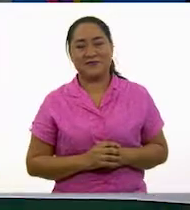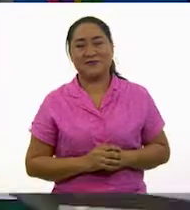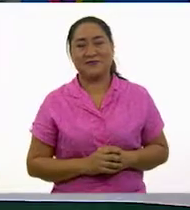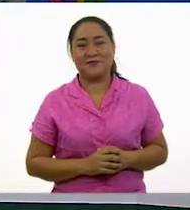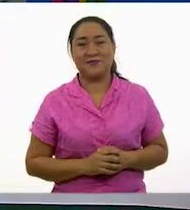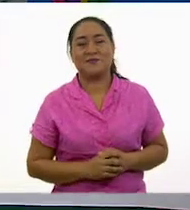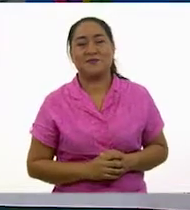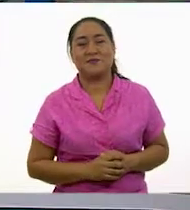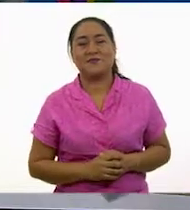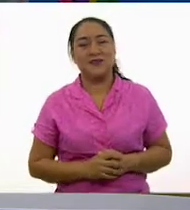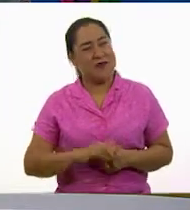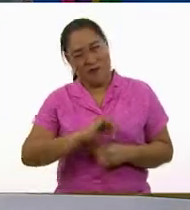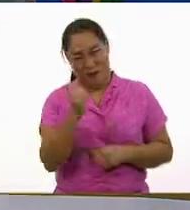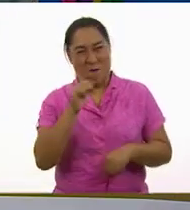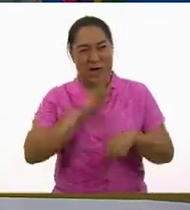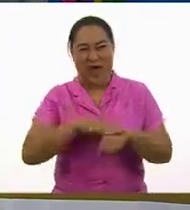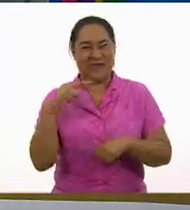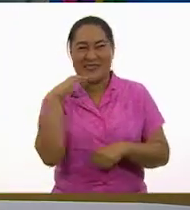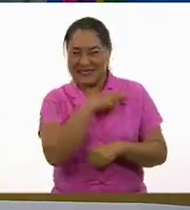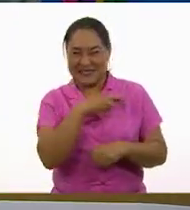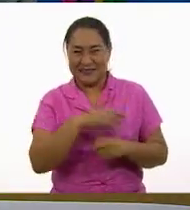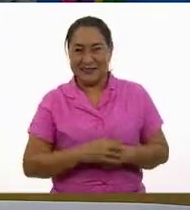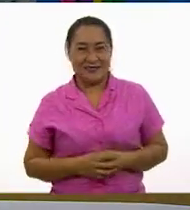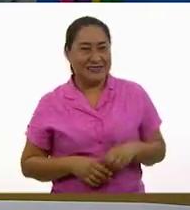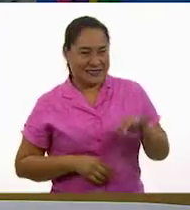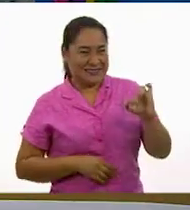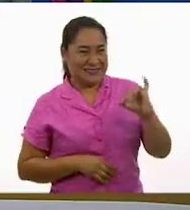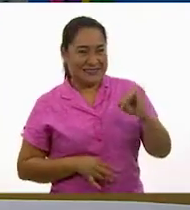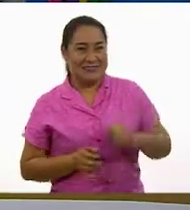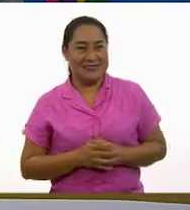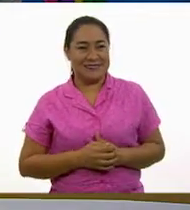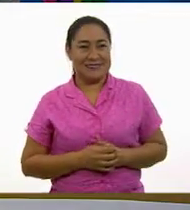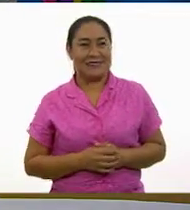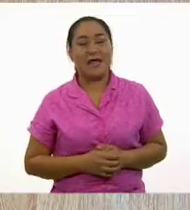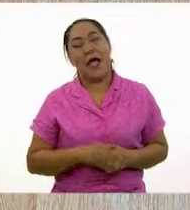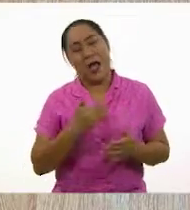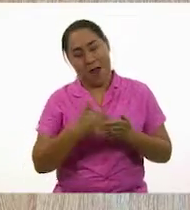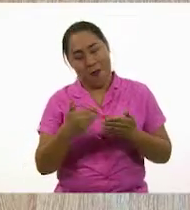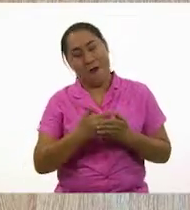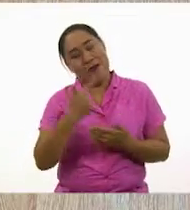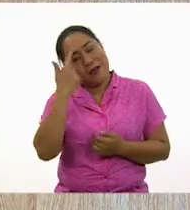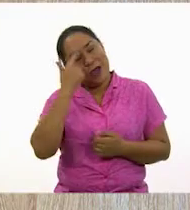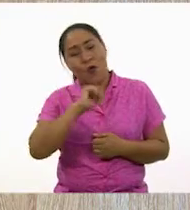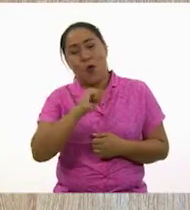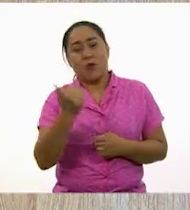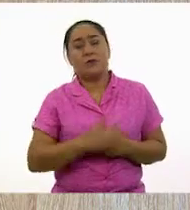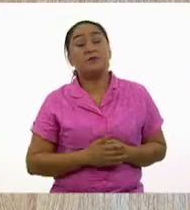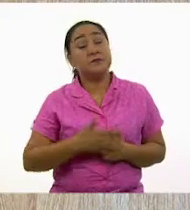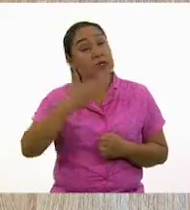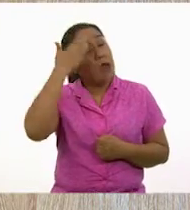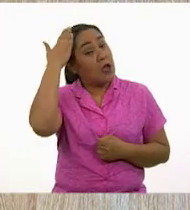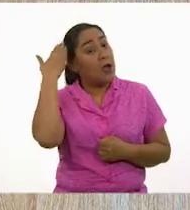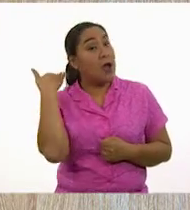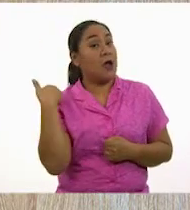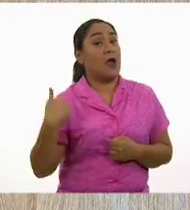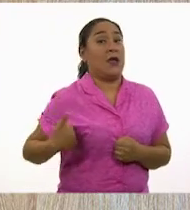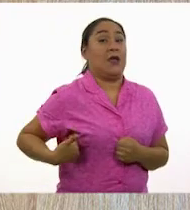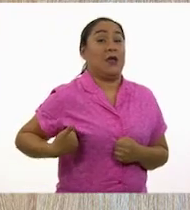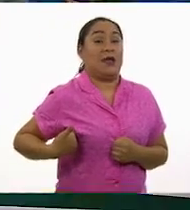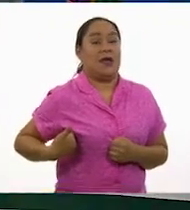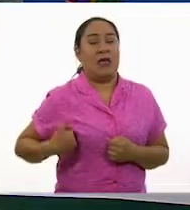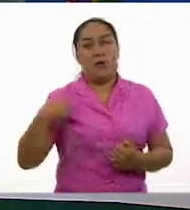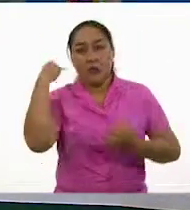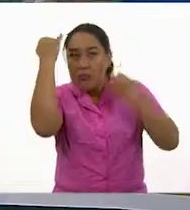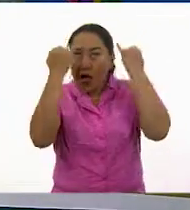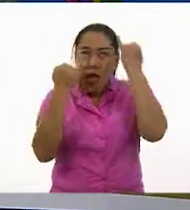¿Hacemos unas más rápido? Sí, sí. ¿Qué te parece cabello largo y de ascortas?